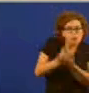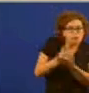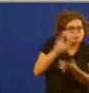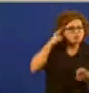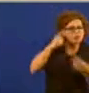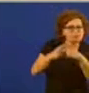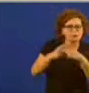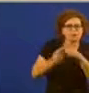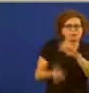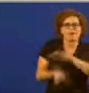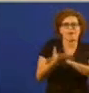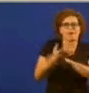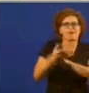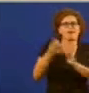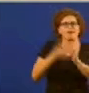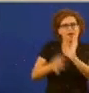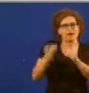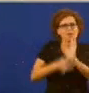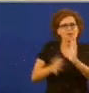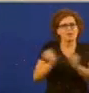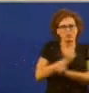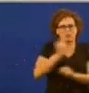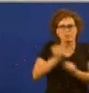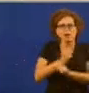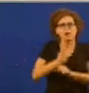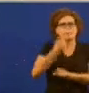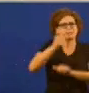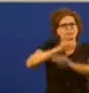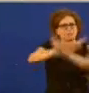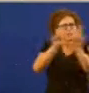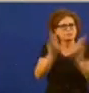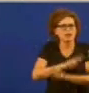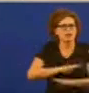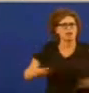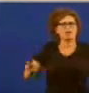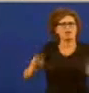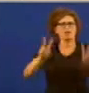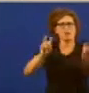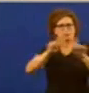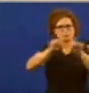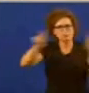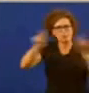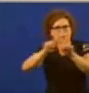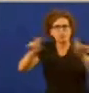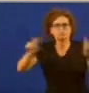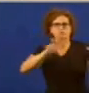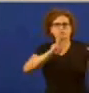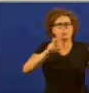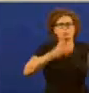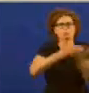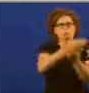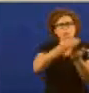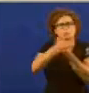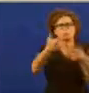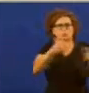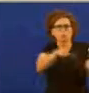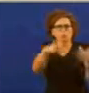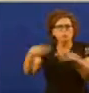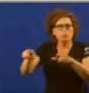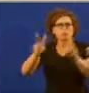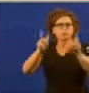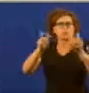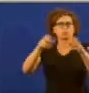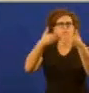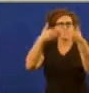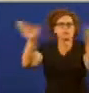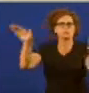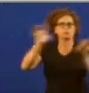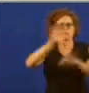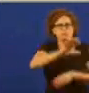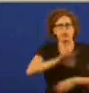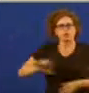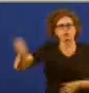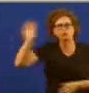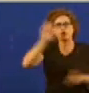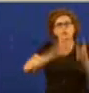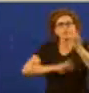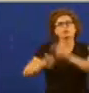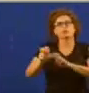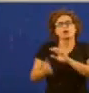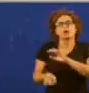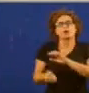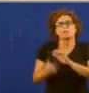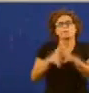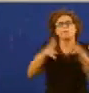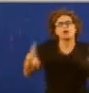emprego de calidade por ampliar a internacionalización a novas empresas a novos sectores a novos países e por aumentar a produtividade